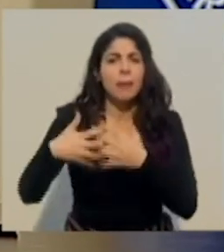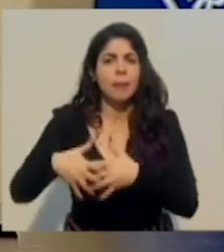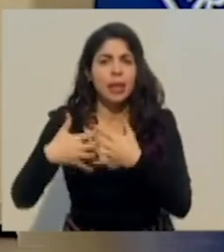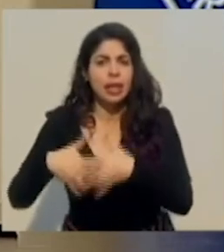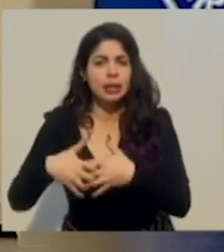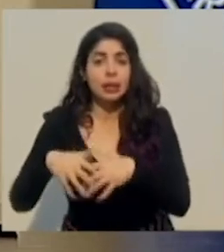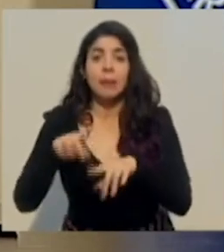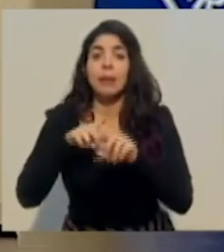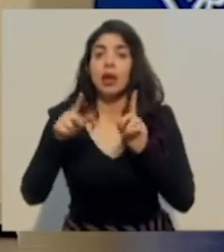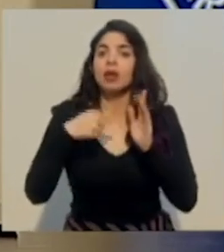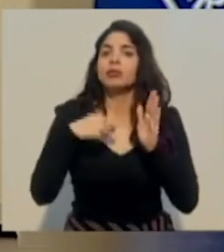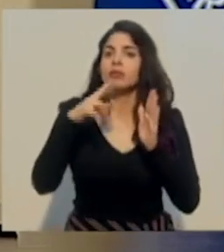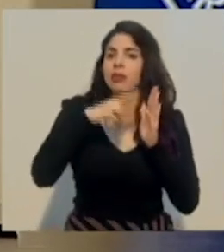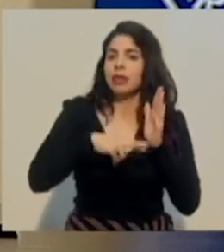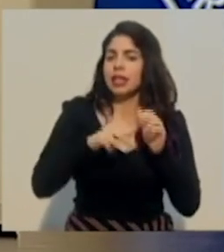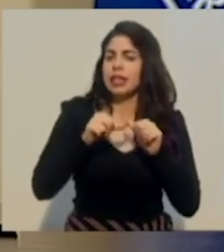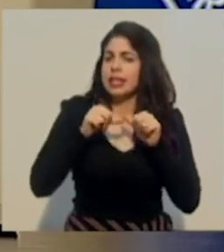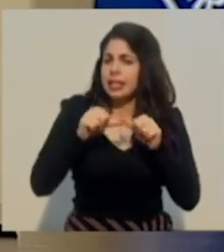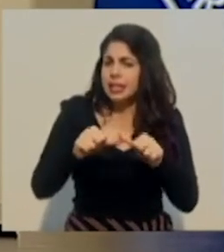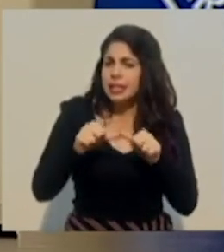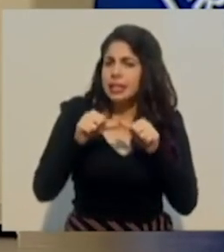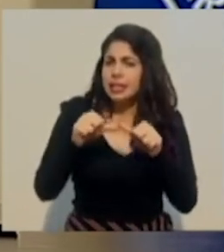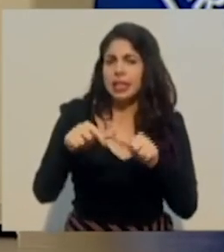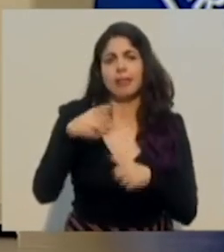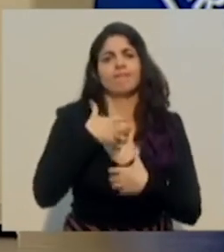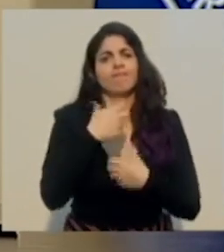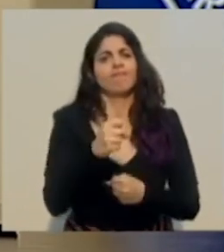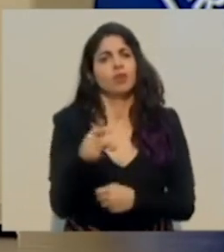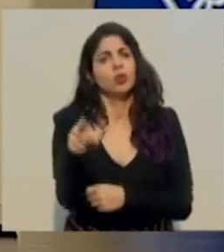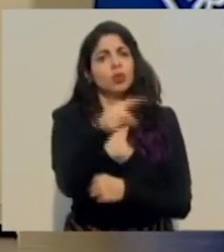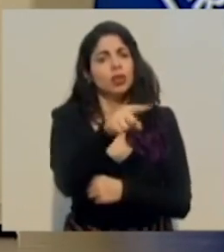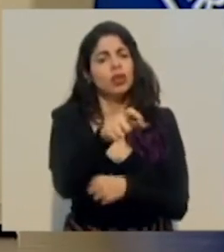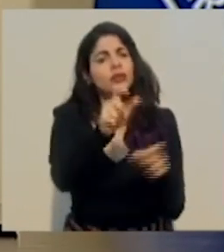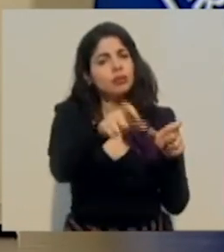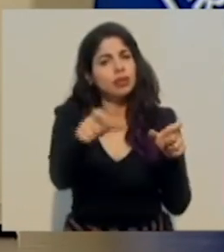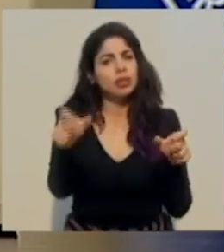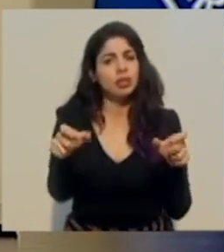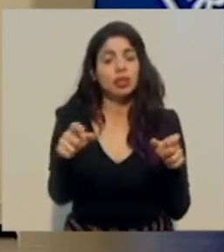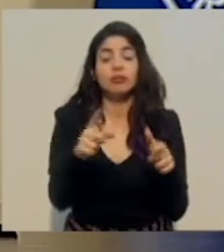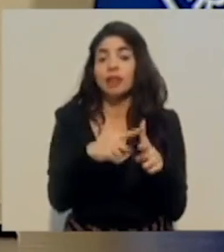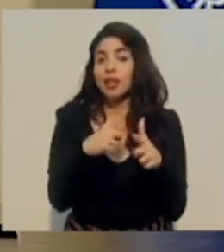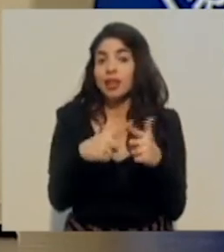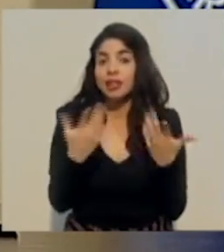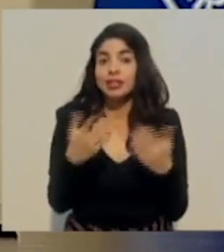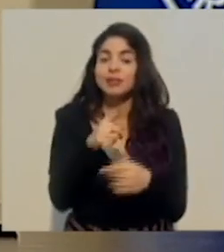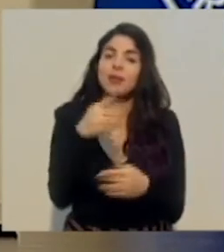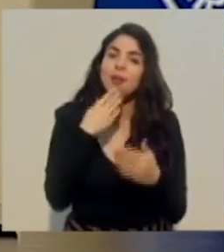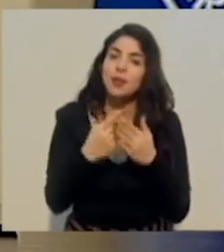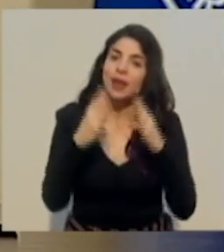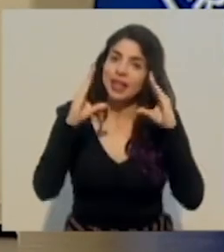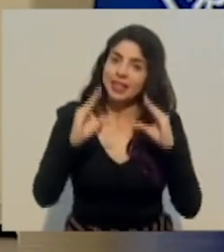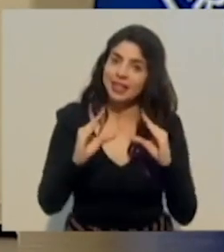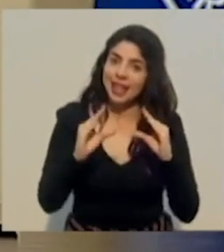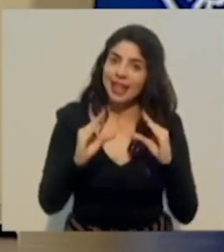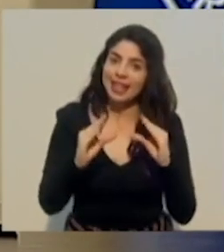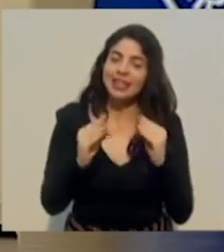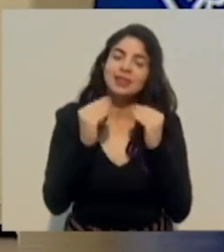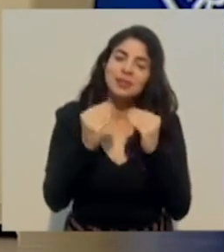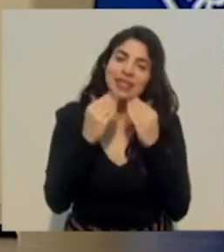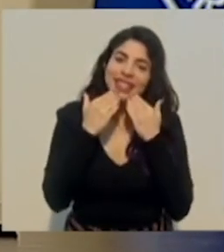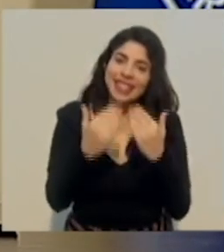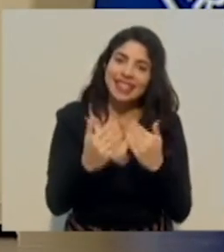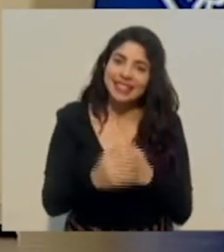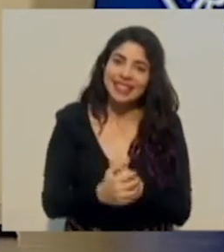seguimos contando con ustedes en la ciudadanía. Así que tengan muy buenas tardes y muchísimas gracias por su atención.